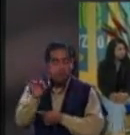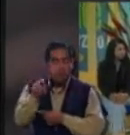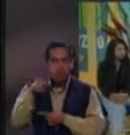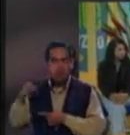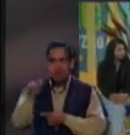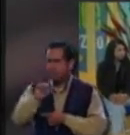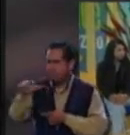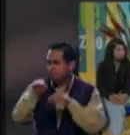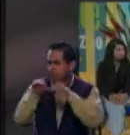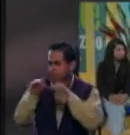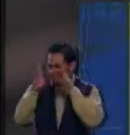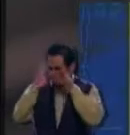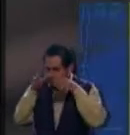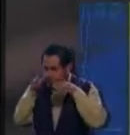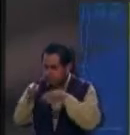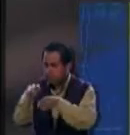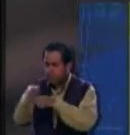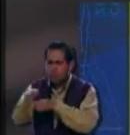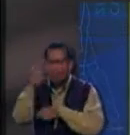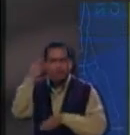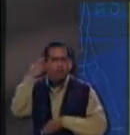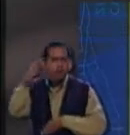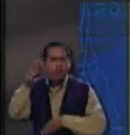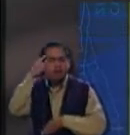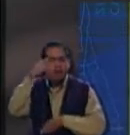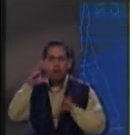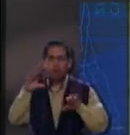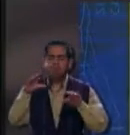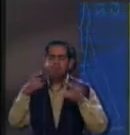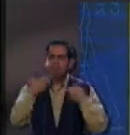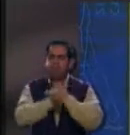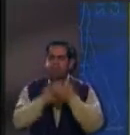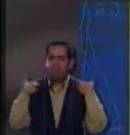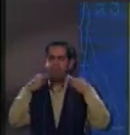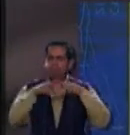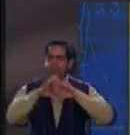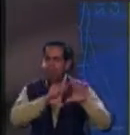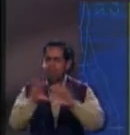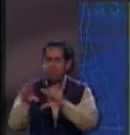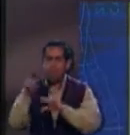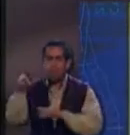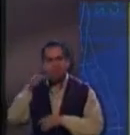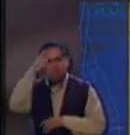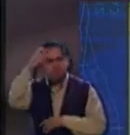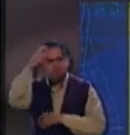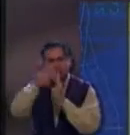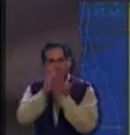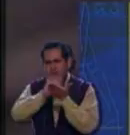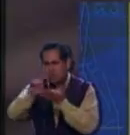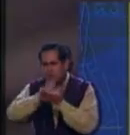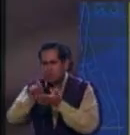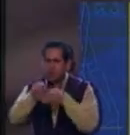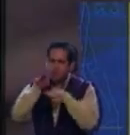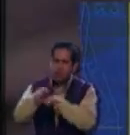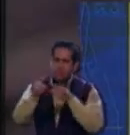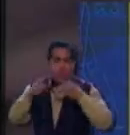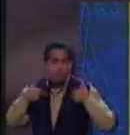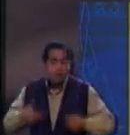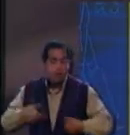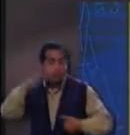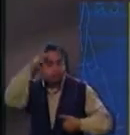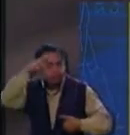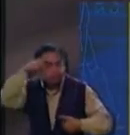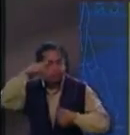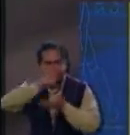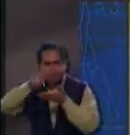México. Su desarrollo profesional se enfoca fundamentalmente a la docencia. Ha escrito artículos sobre desarrollo humano y psicología.